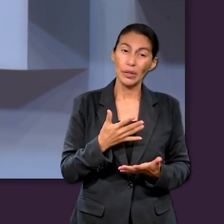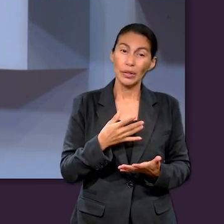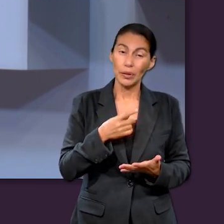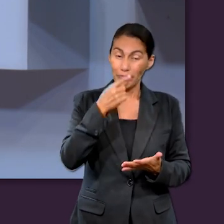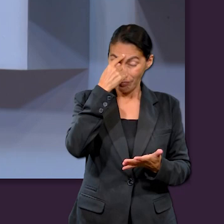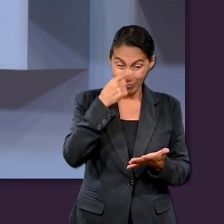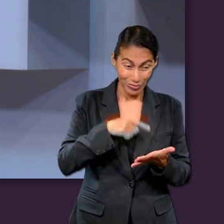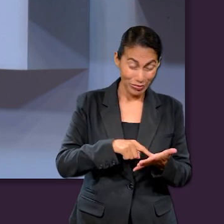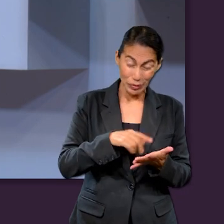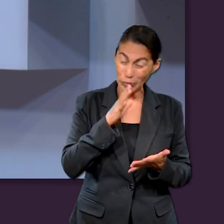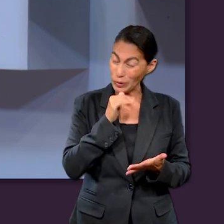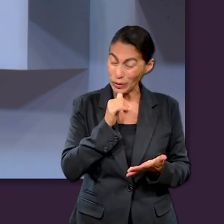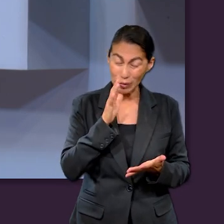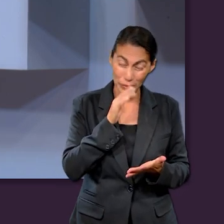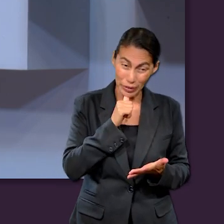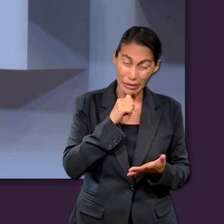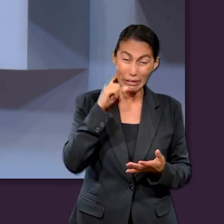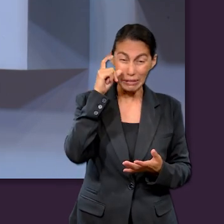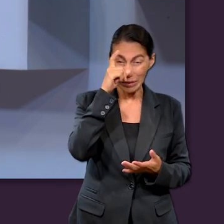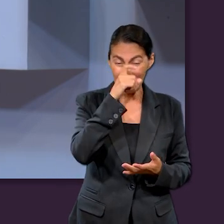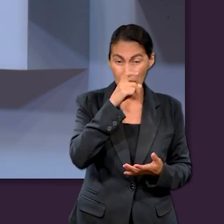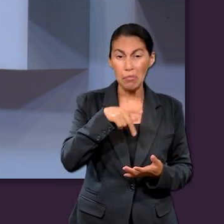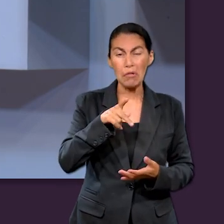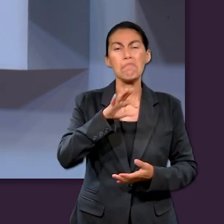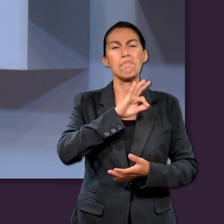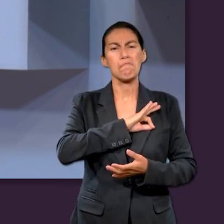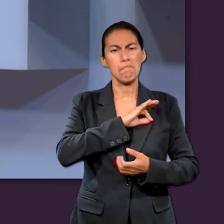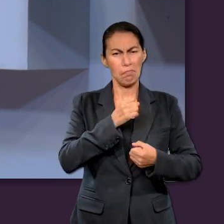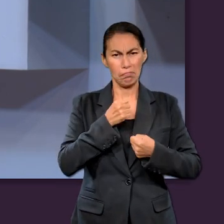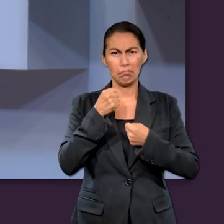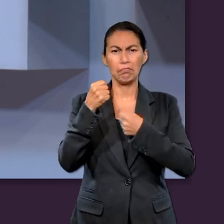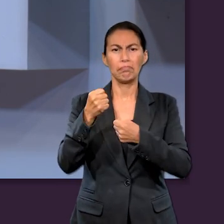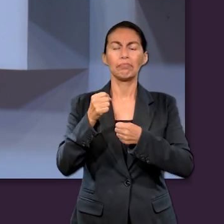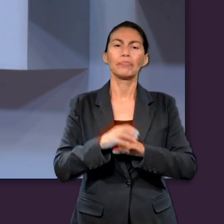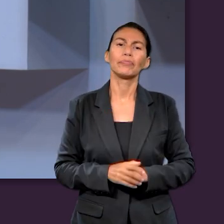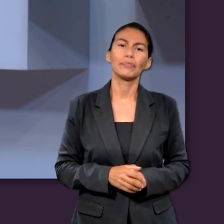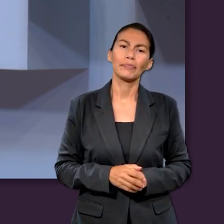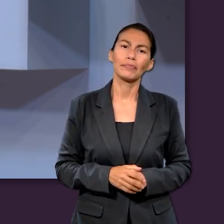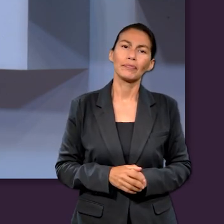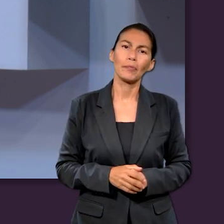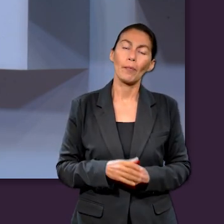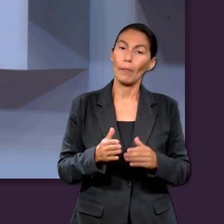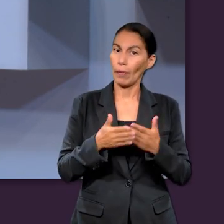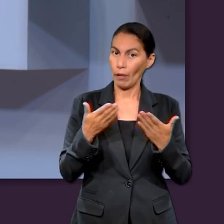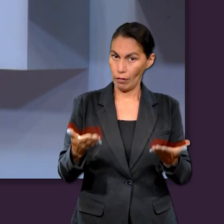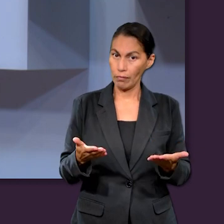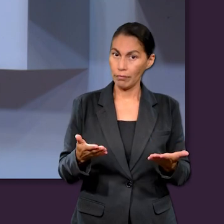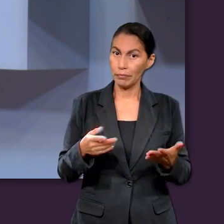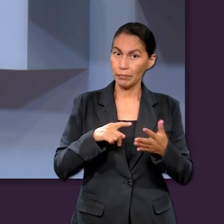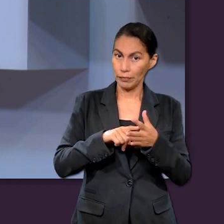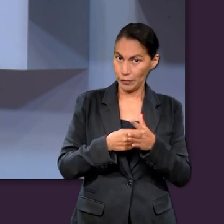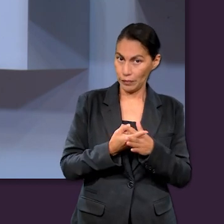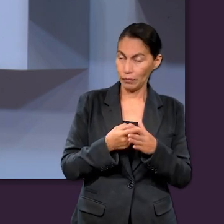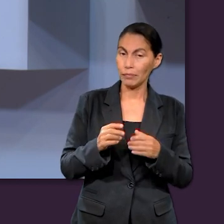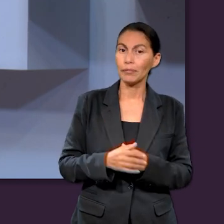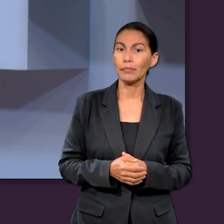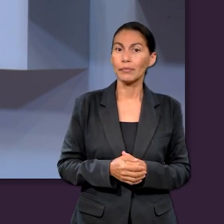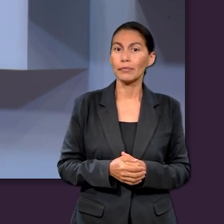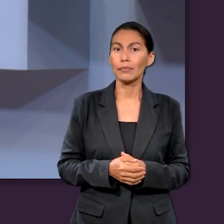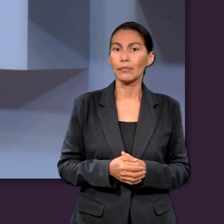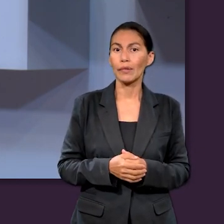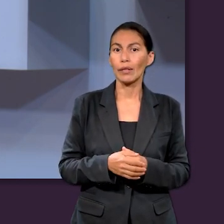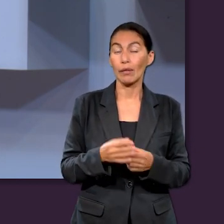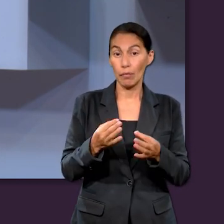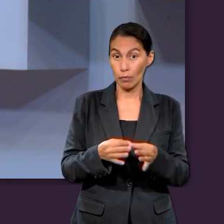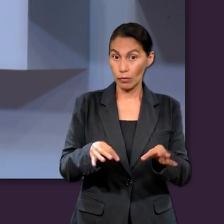creer más, y sin embargo, siguió demostrando fe. Vamos a iniciar el